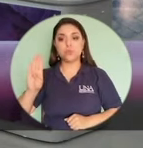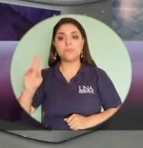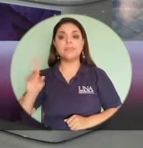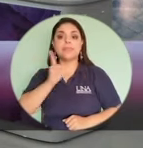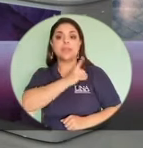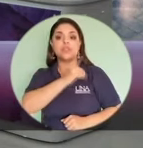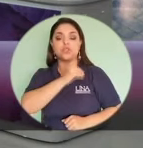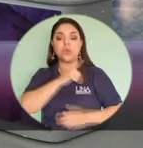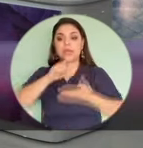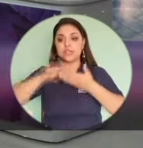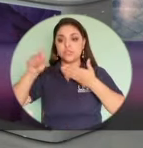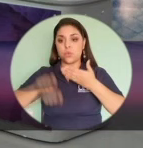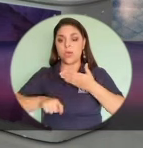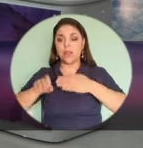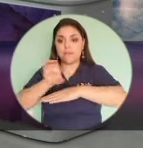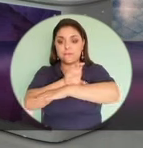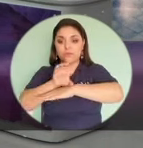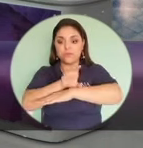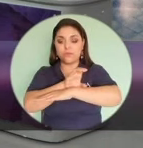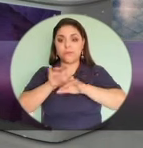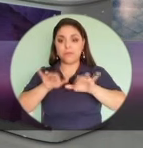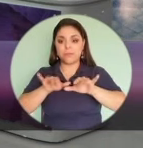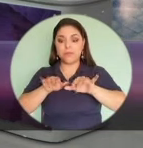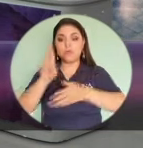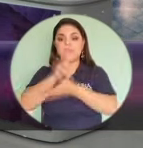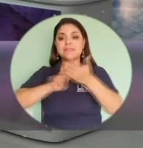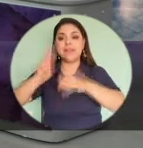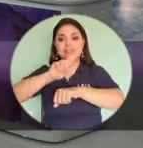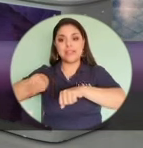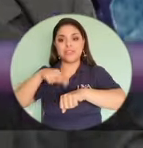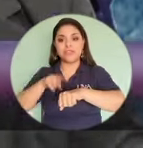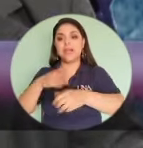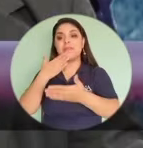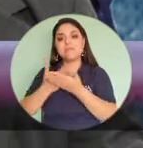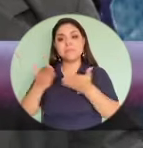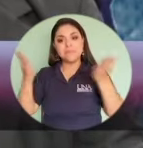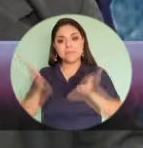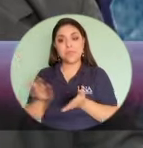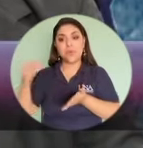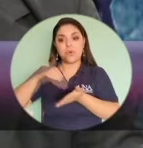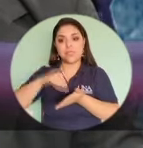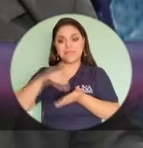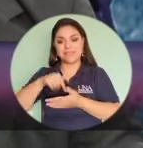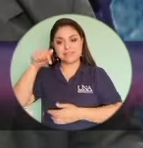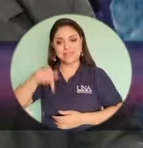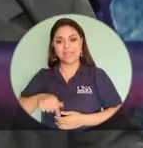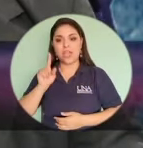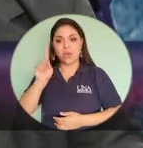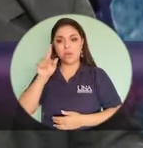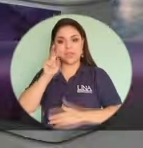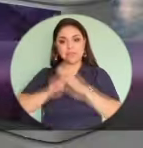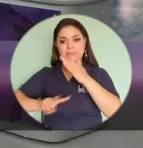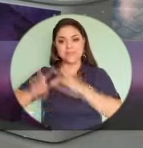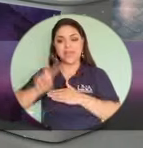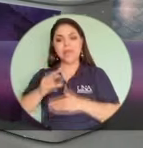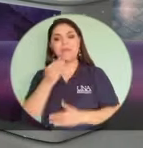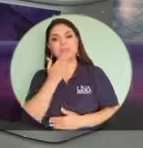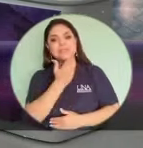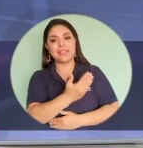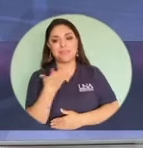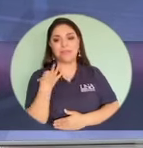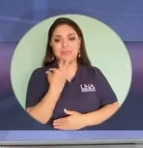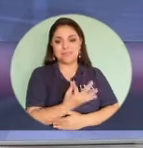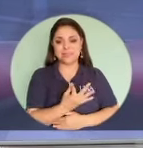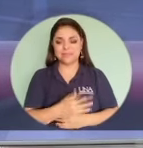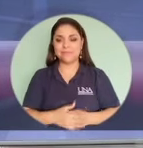Administración de la Universidad Nacional. Ha sido colaborador de una mirada. Bienvenido de nuevo, don Gustavo. Muchísimas gracias por la invitación. Aquí a la orden. Como veíamos en el